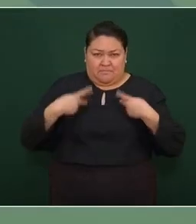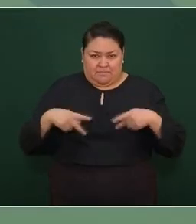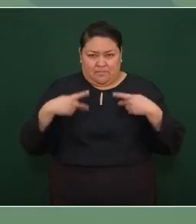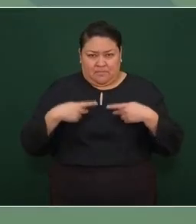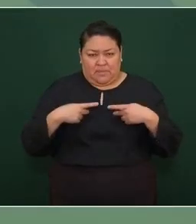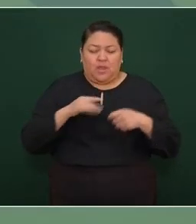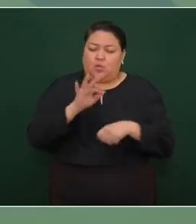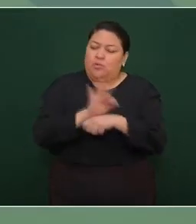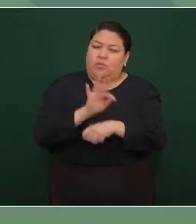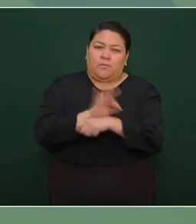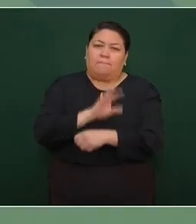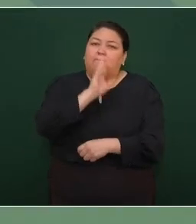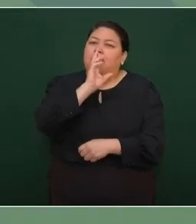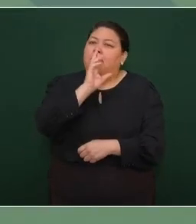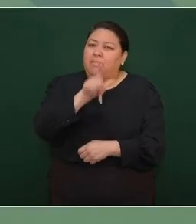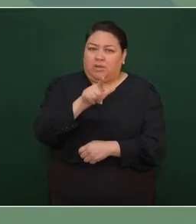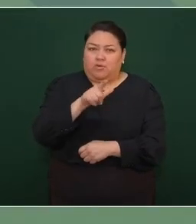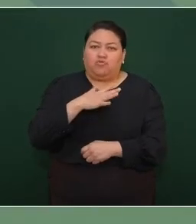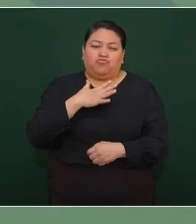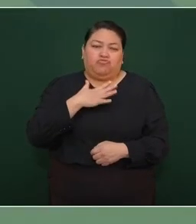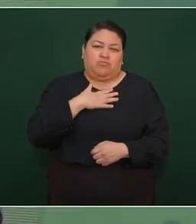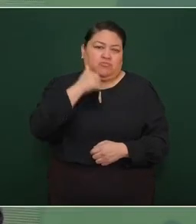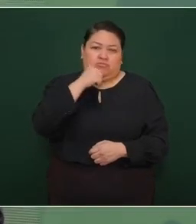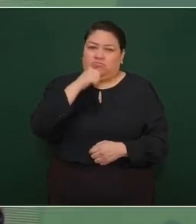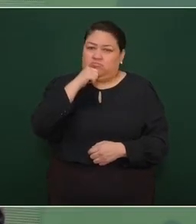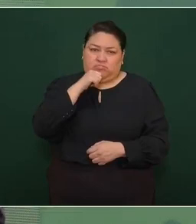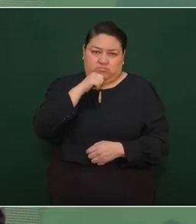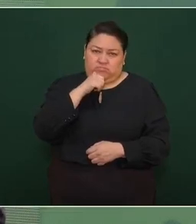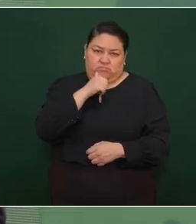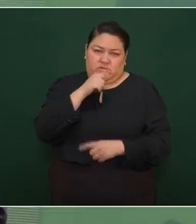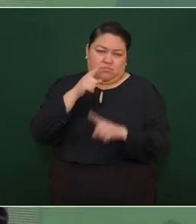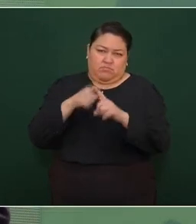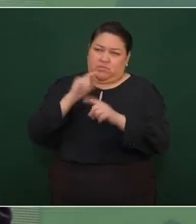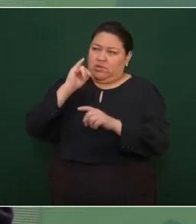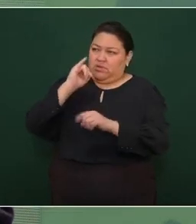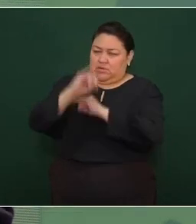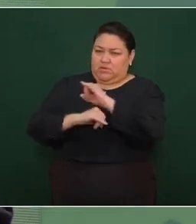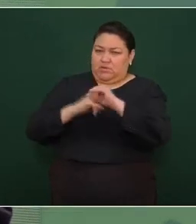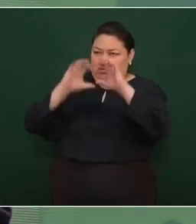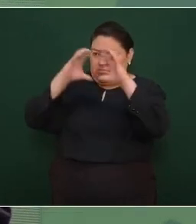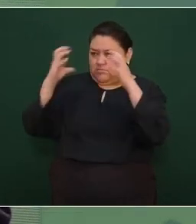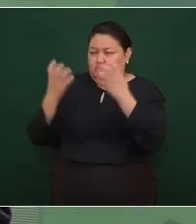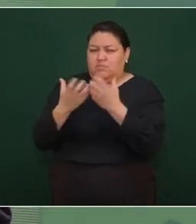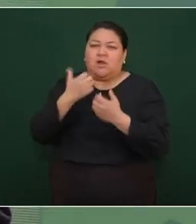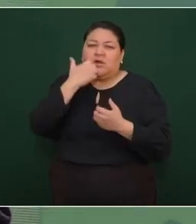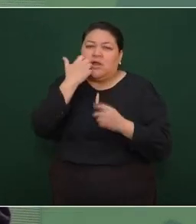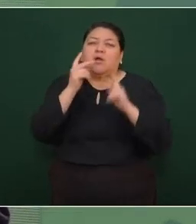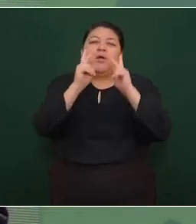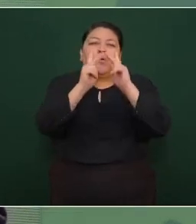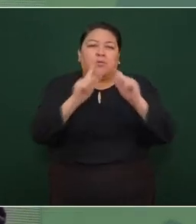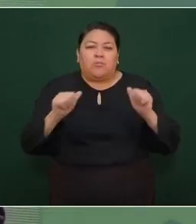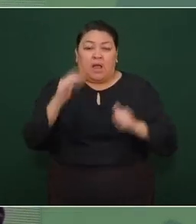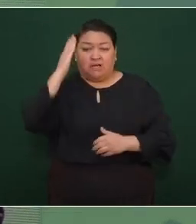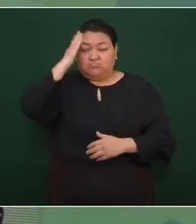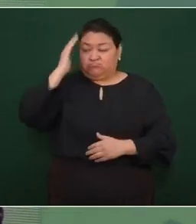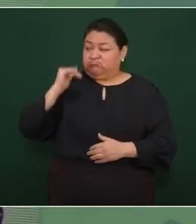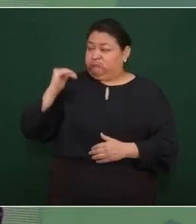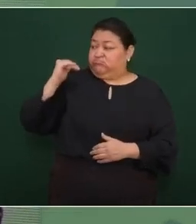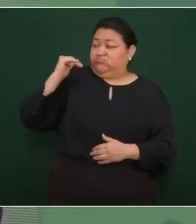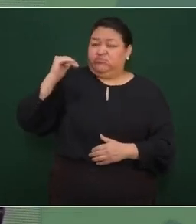Esa es nuestra postura de política exterior, no a las hegemonías